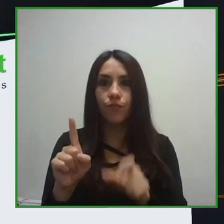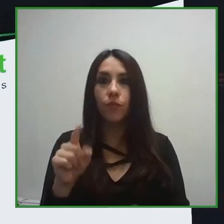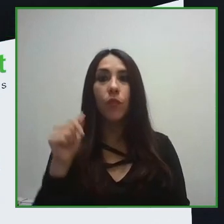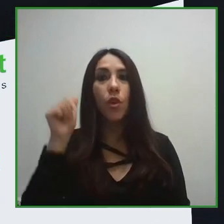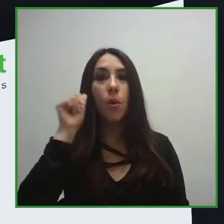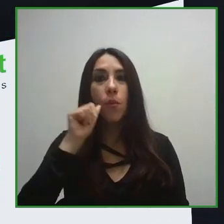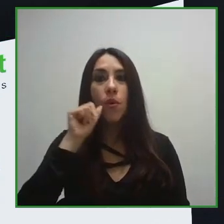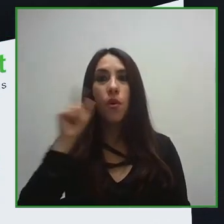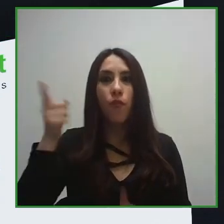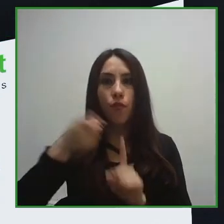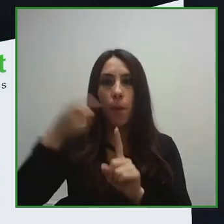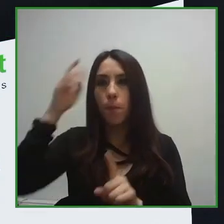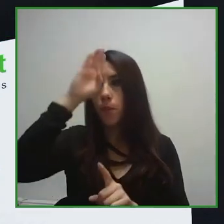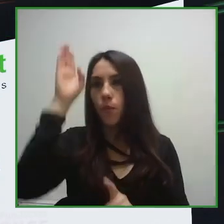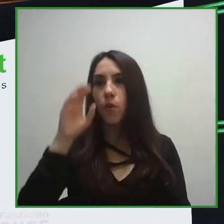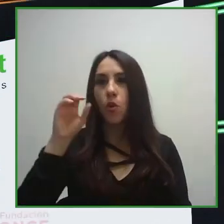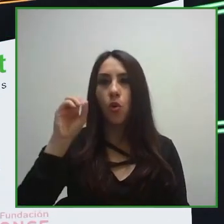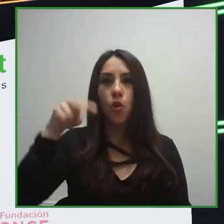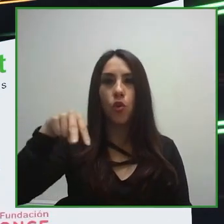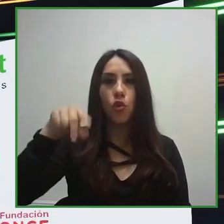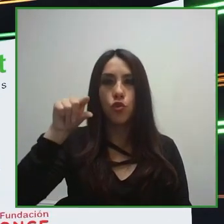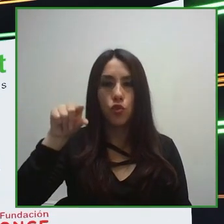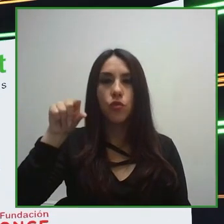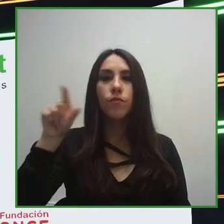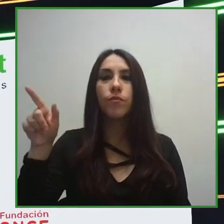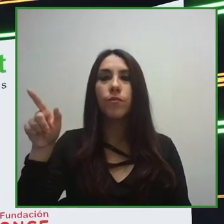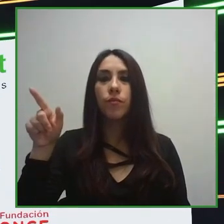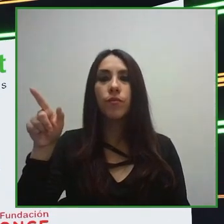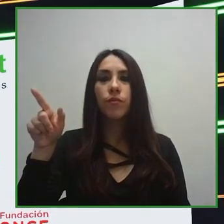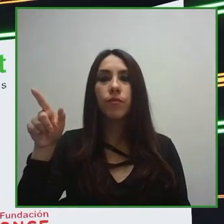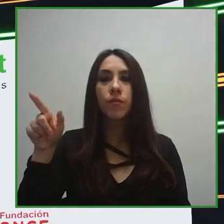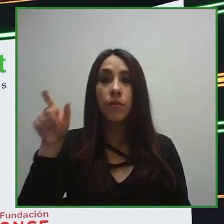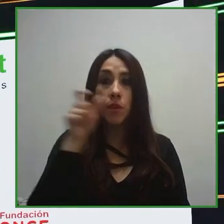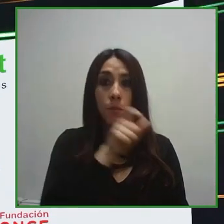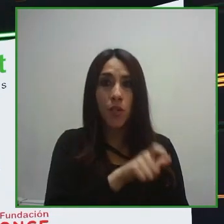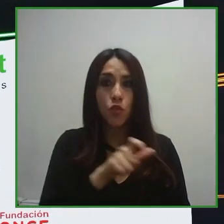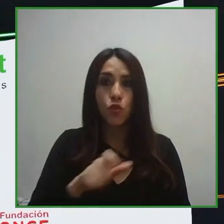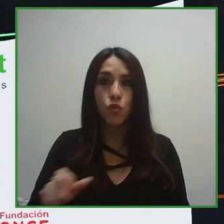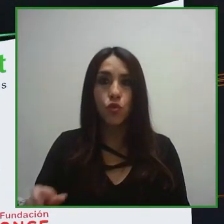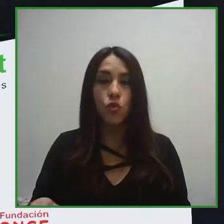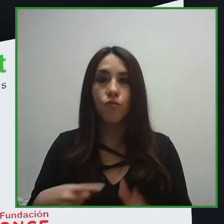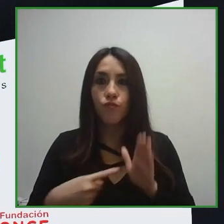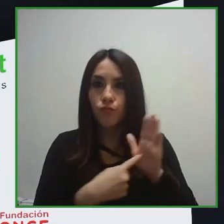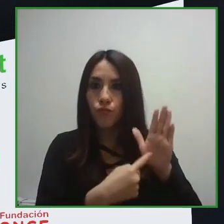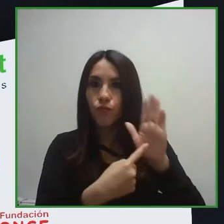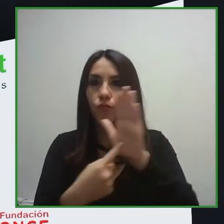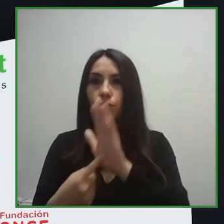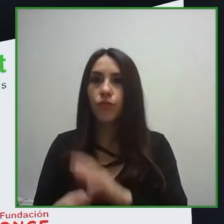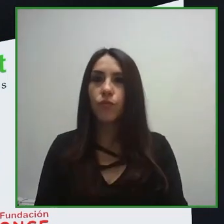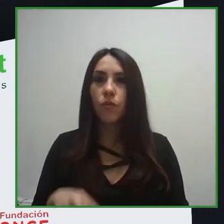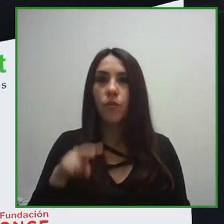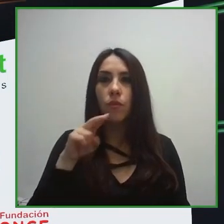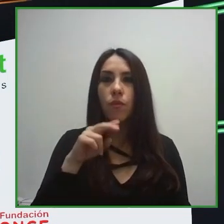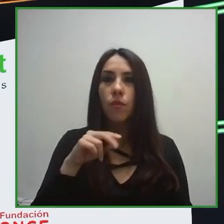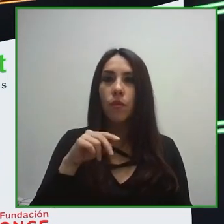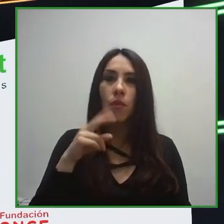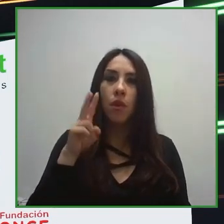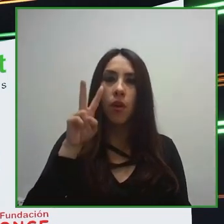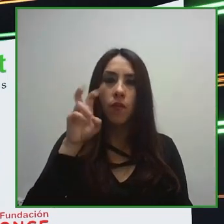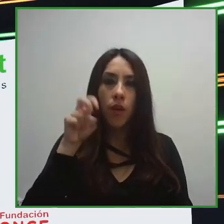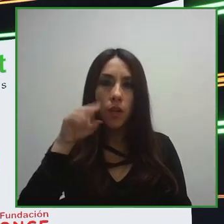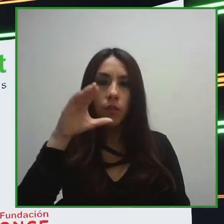presentarán su aplicación VEMK, la que permite tener acceso a todos los eventos culturales en Brasil y las características de